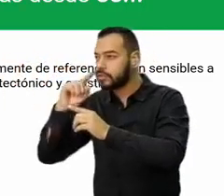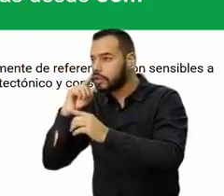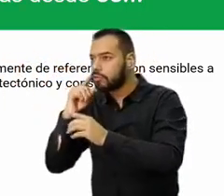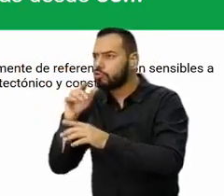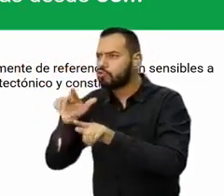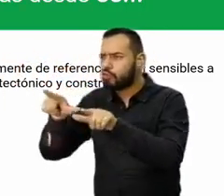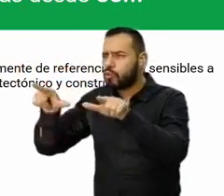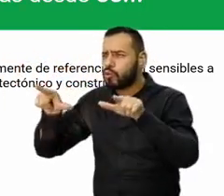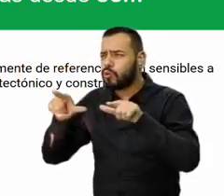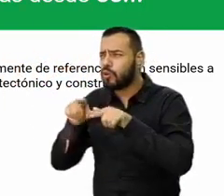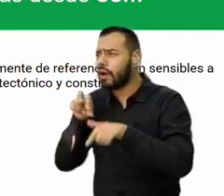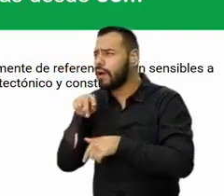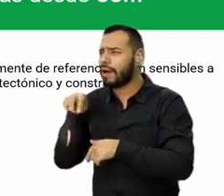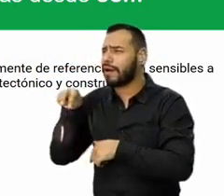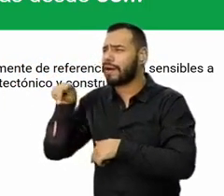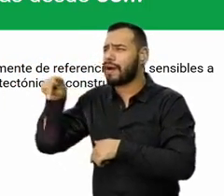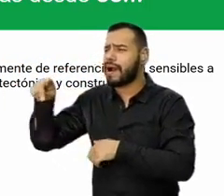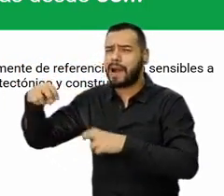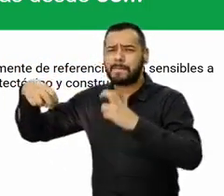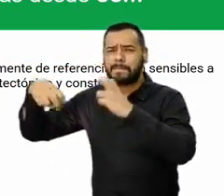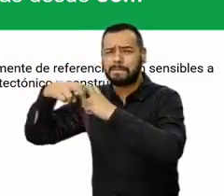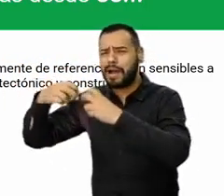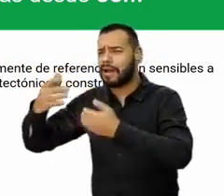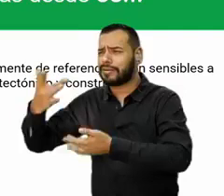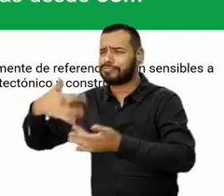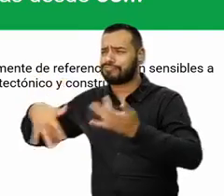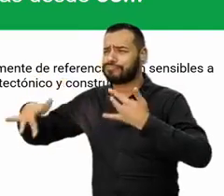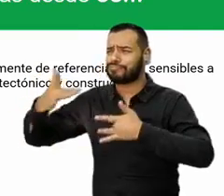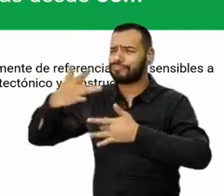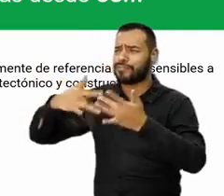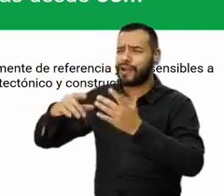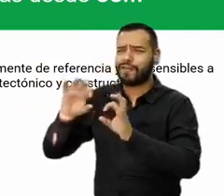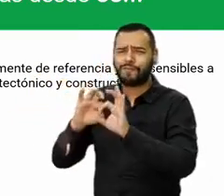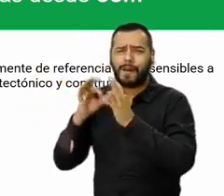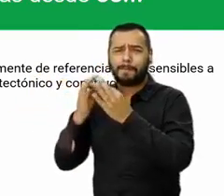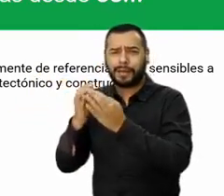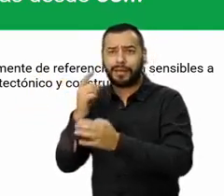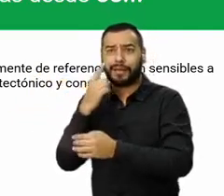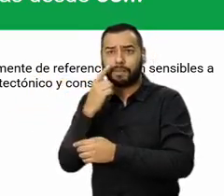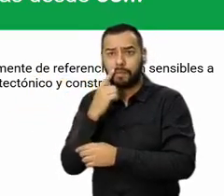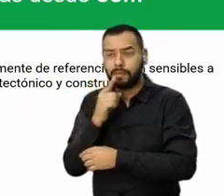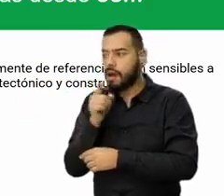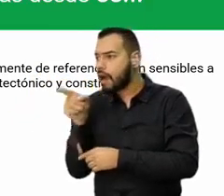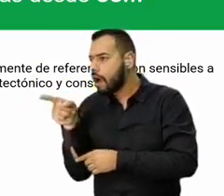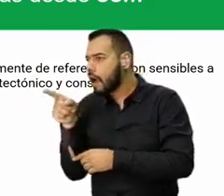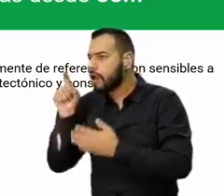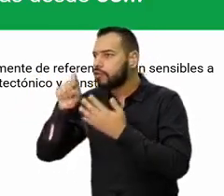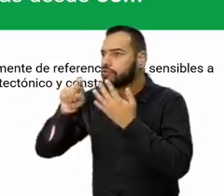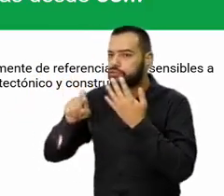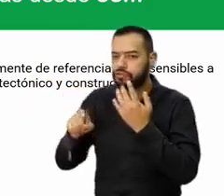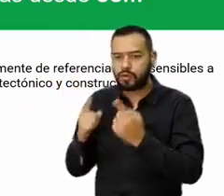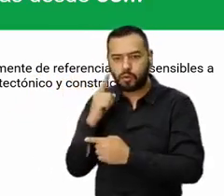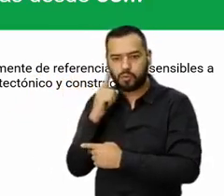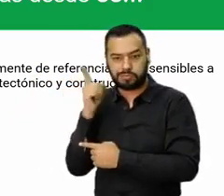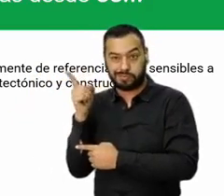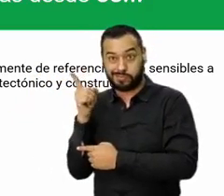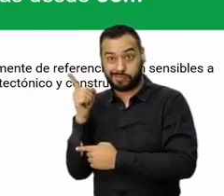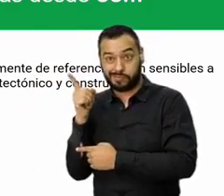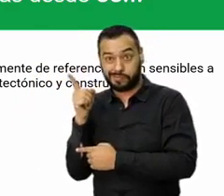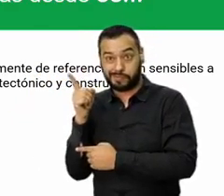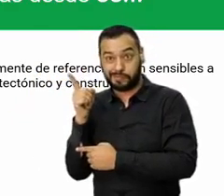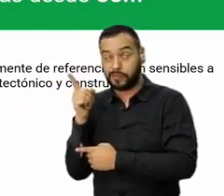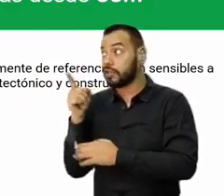y disfrutar lo que son las zonas de recreación con tu familia, con tus papás. Entonces aquí tengo las necesidades de acuerdo a lo que tú quieres.